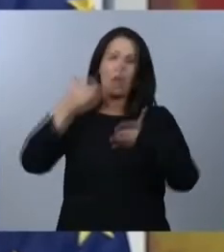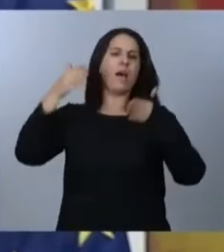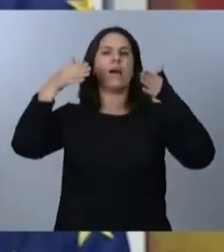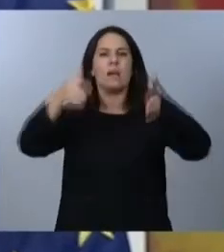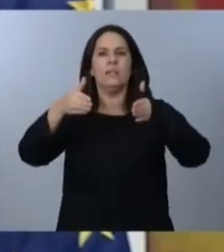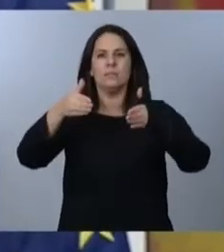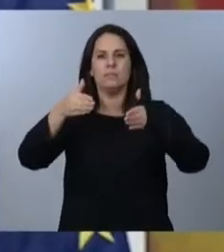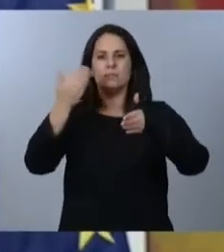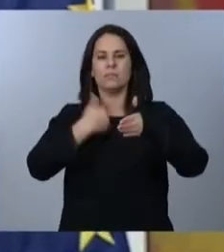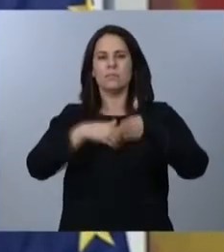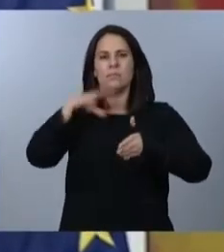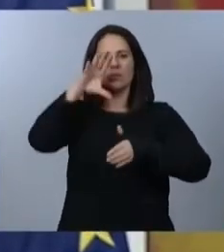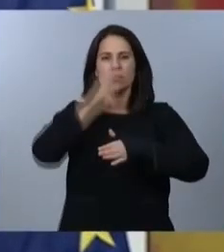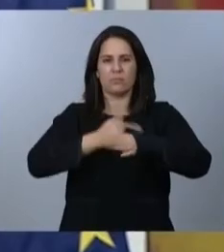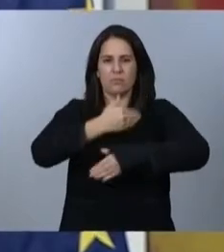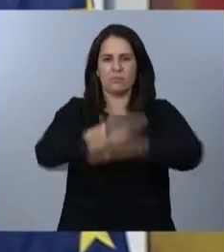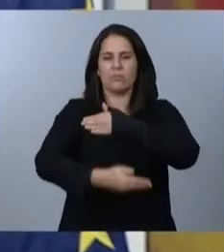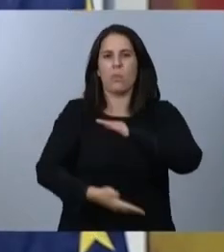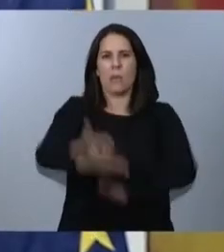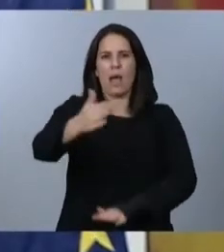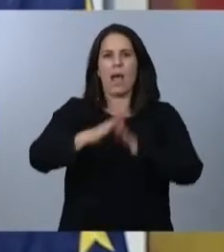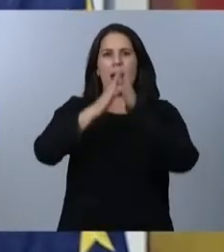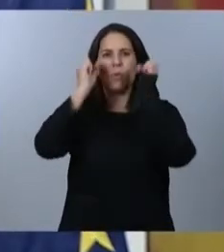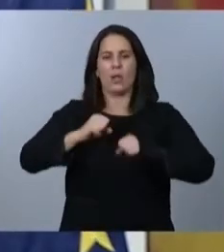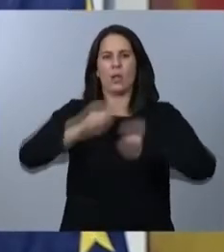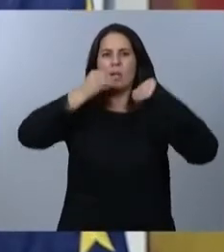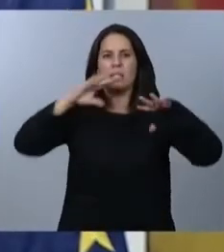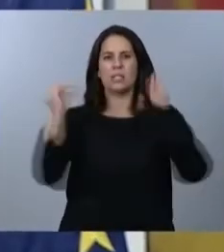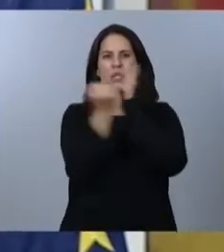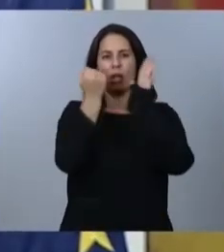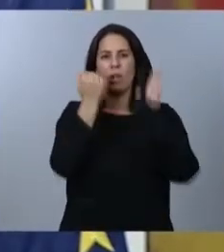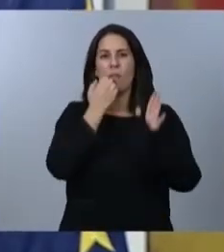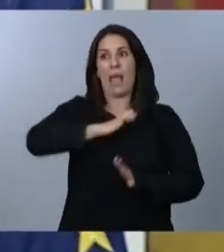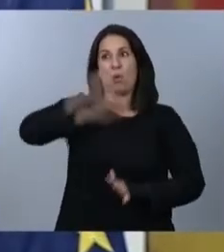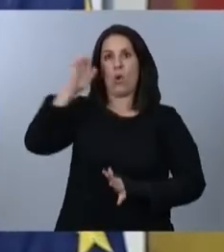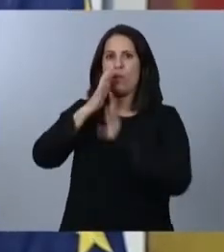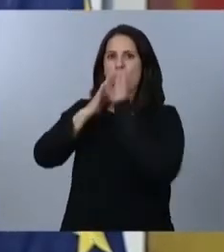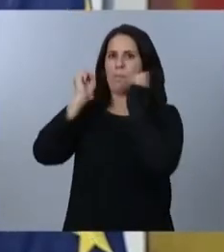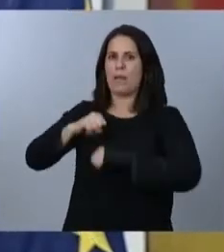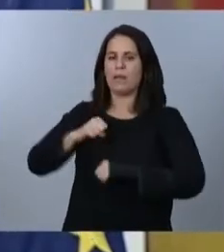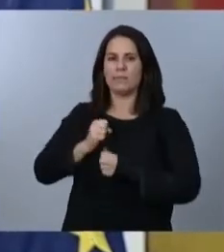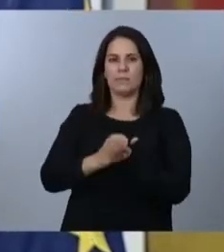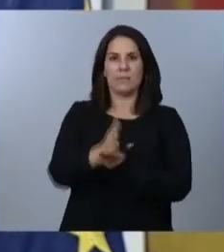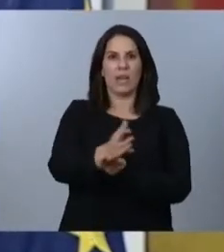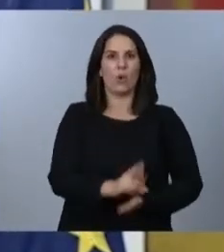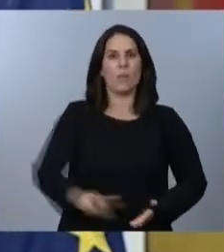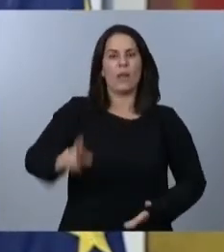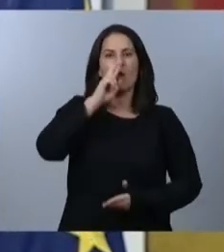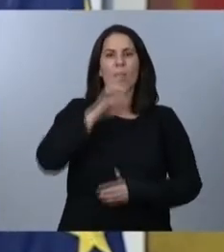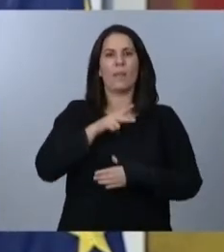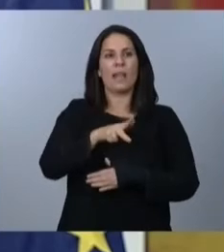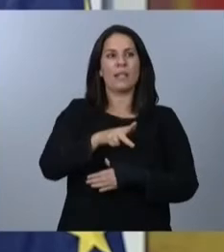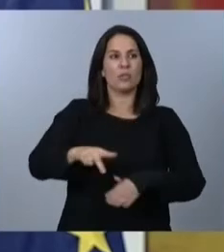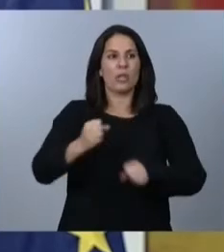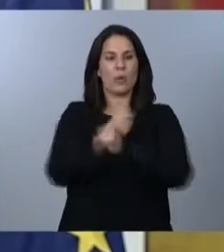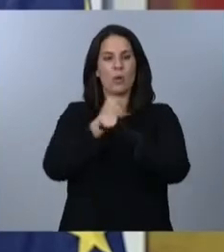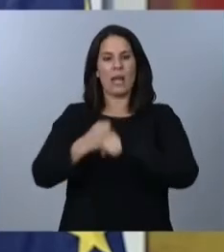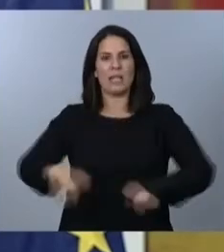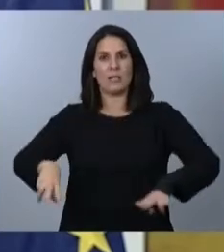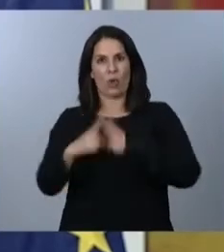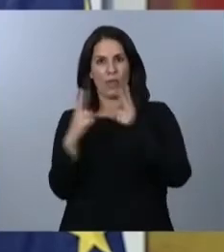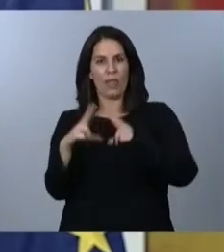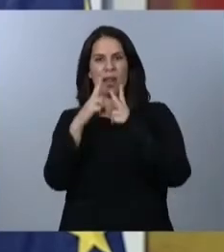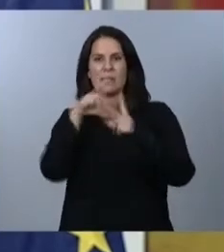marca el acuerdo histórico alcanzado en Europa. La senda de recuperación de derechos laborales y sociales, del refuerzo de los servicios